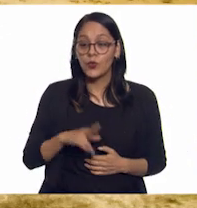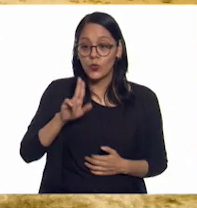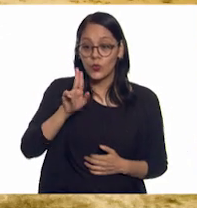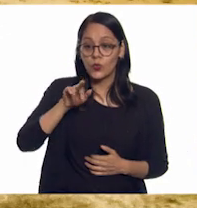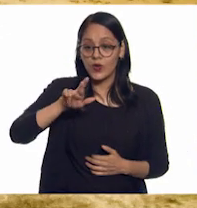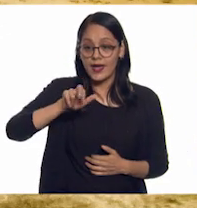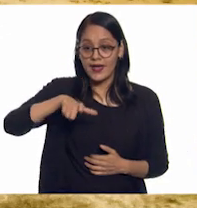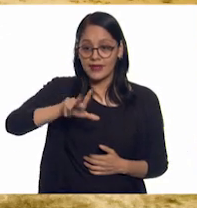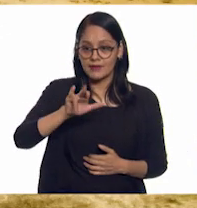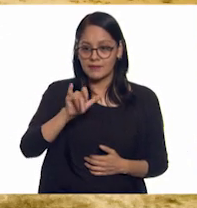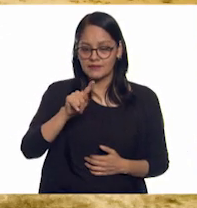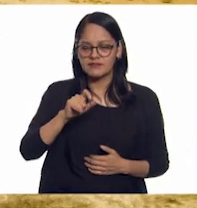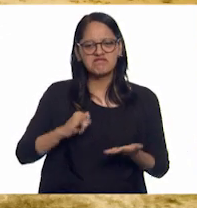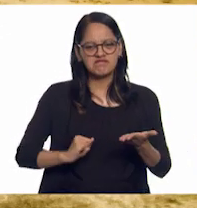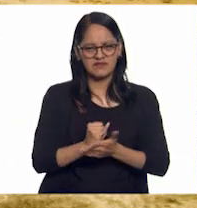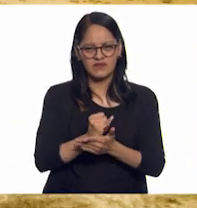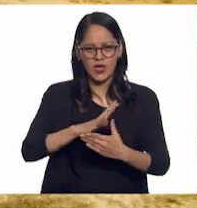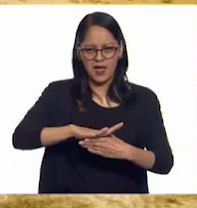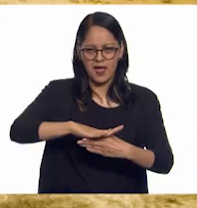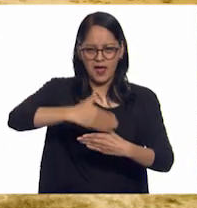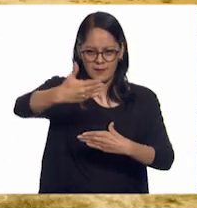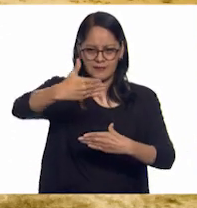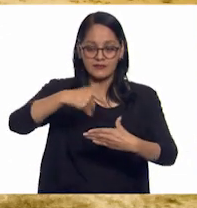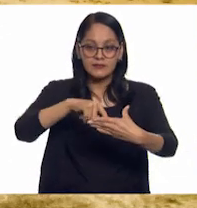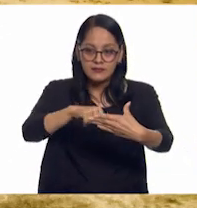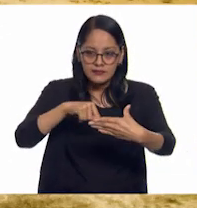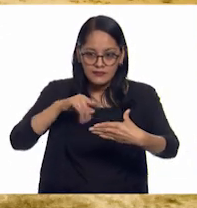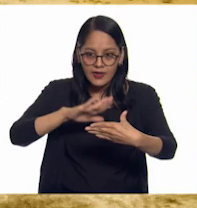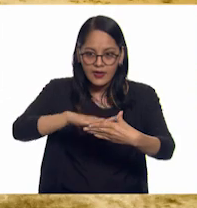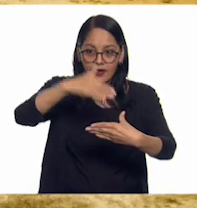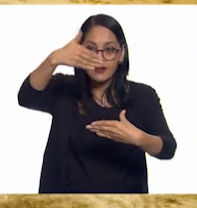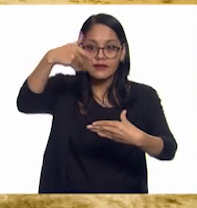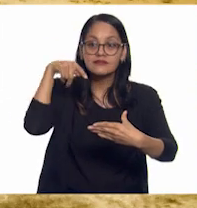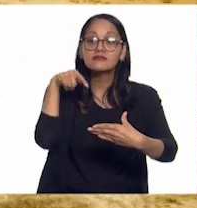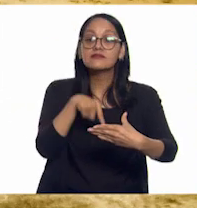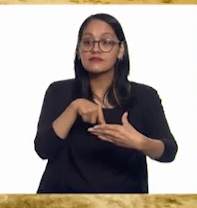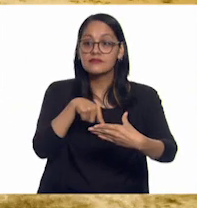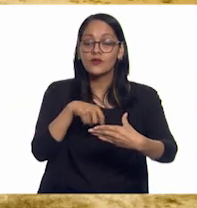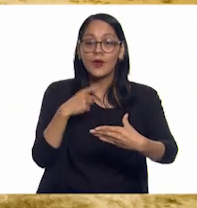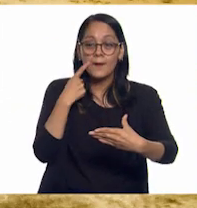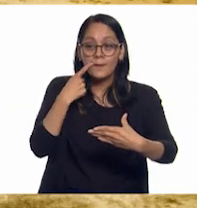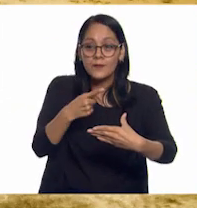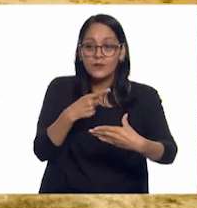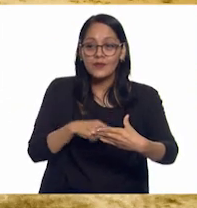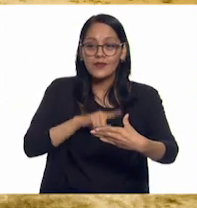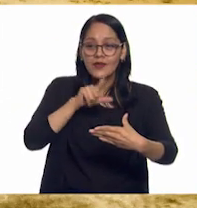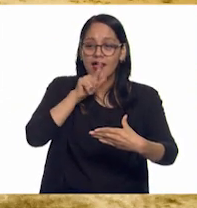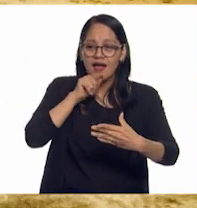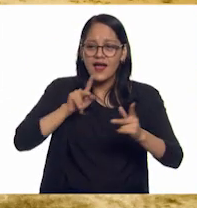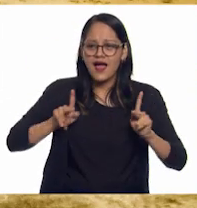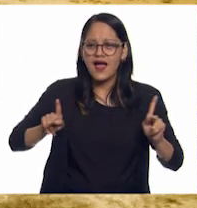abrir el cofre y cuando lo abrió, vio un ave que salió volando.